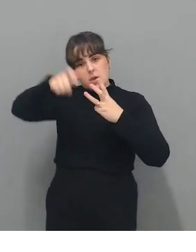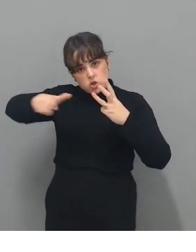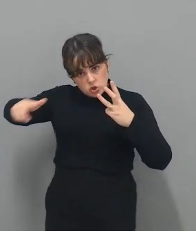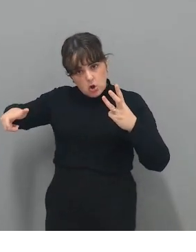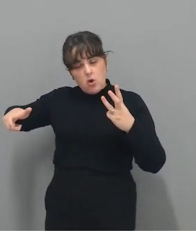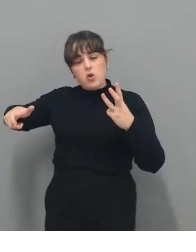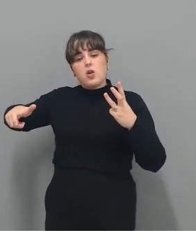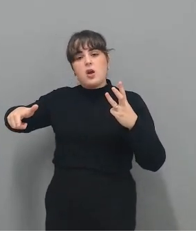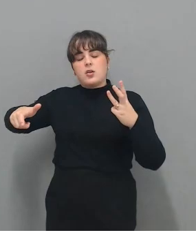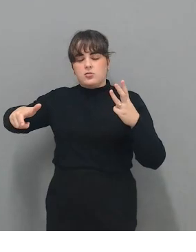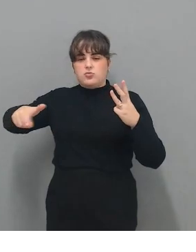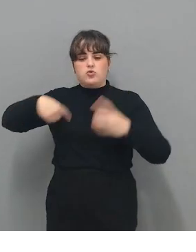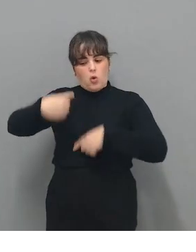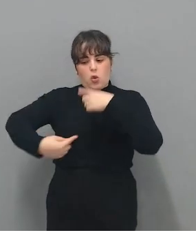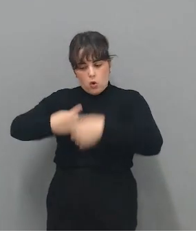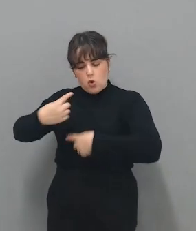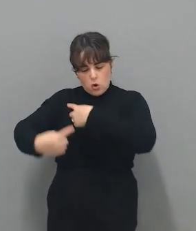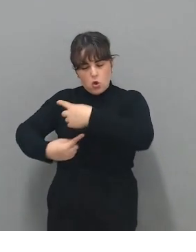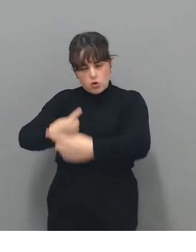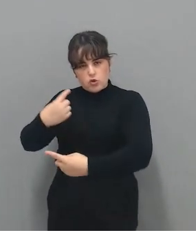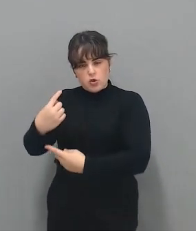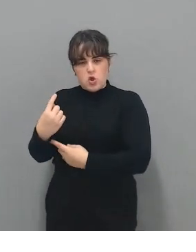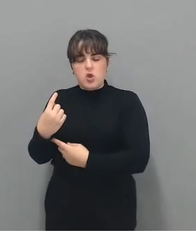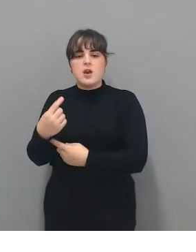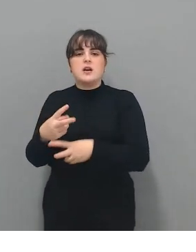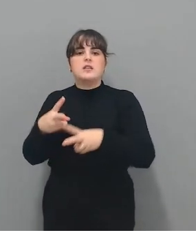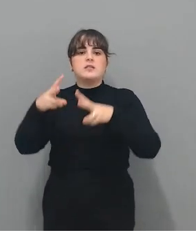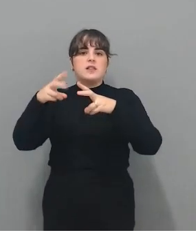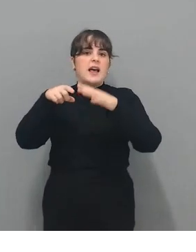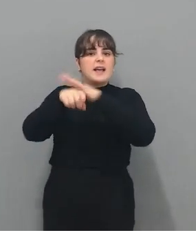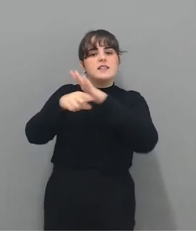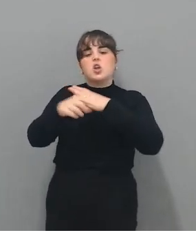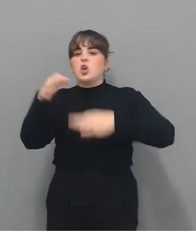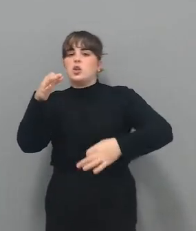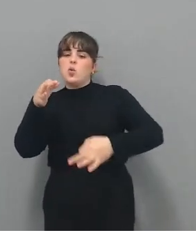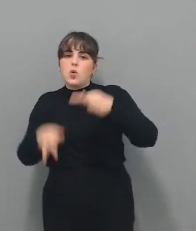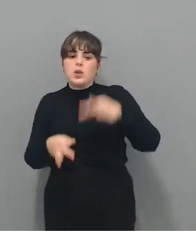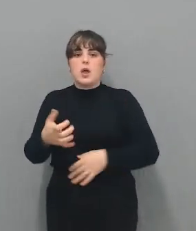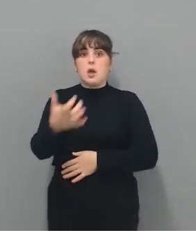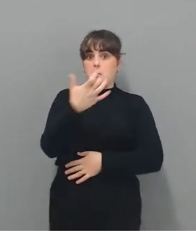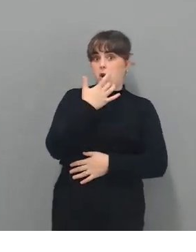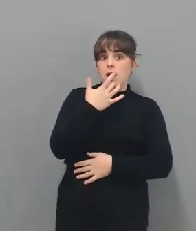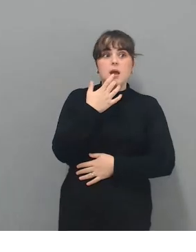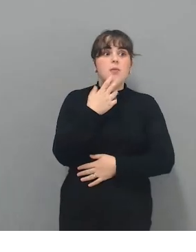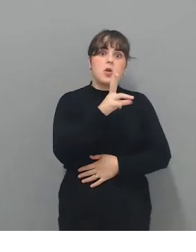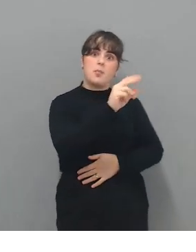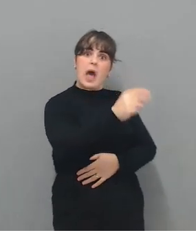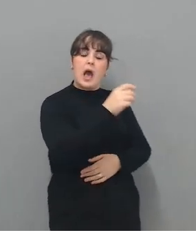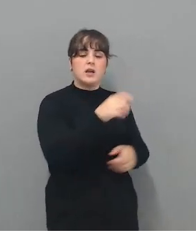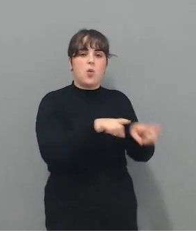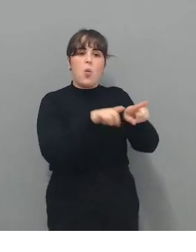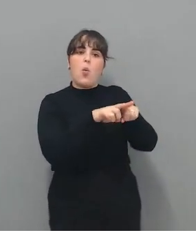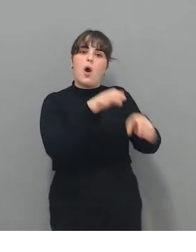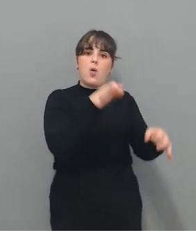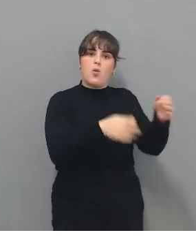tienen que enfrentar día a día a transacciones jurídicas. Ir a comprar el pan es una transacción jurídica, aunque creamos que no. Montarnos en el